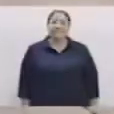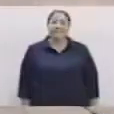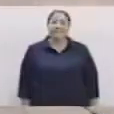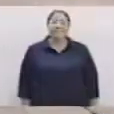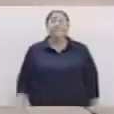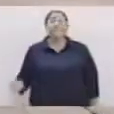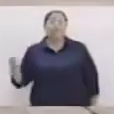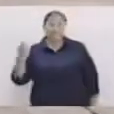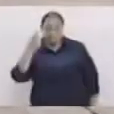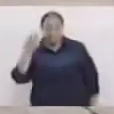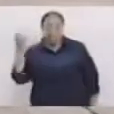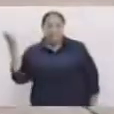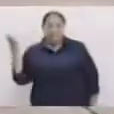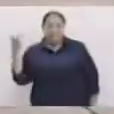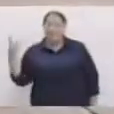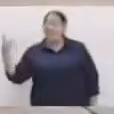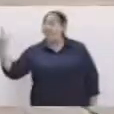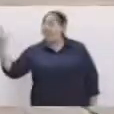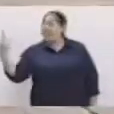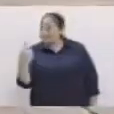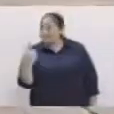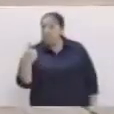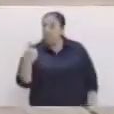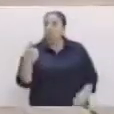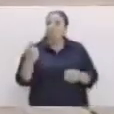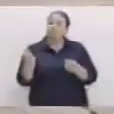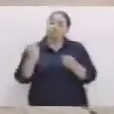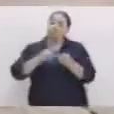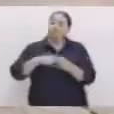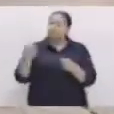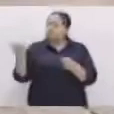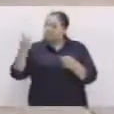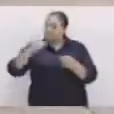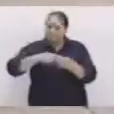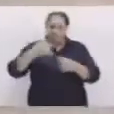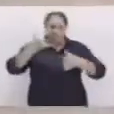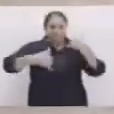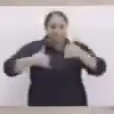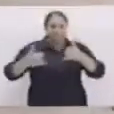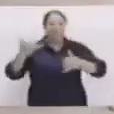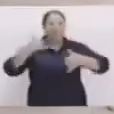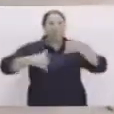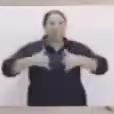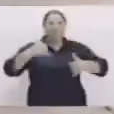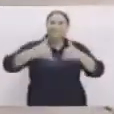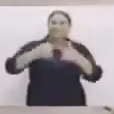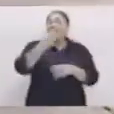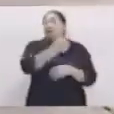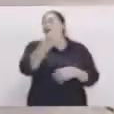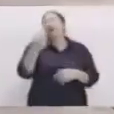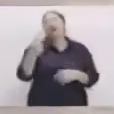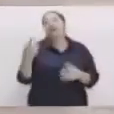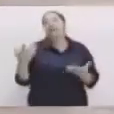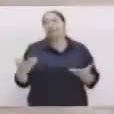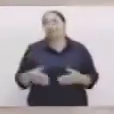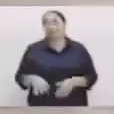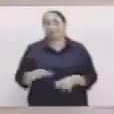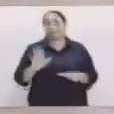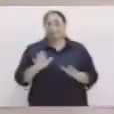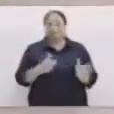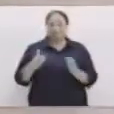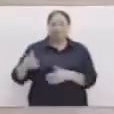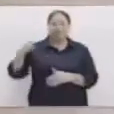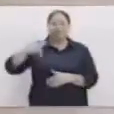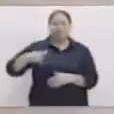Y así cada quien puede ir creando sus propias flechas en casa. Muy bien. Después de haber realizado la actividad principal,